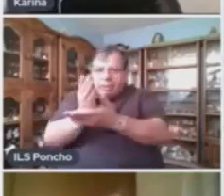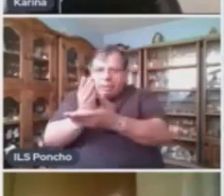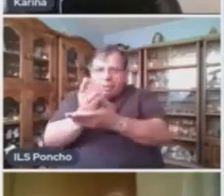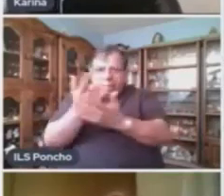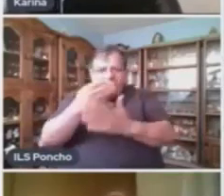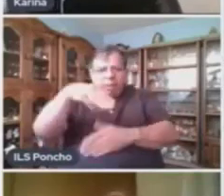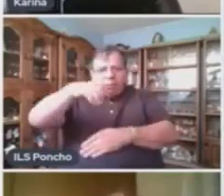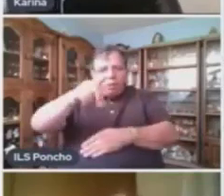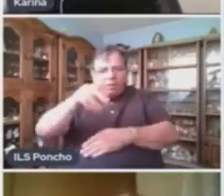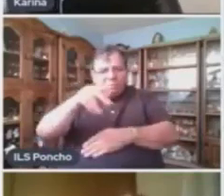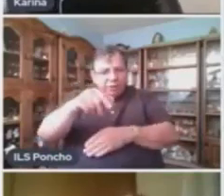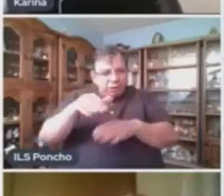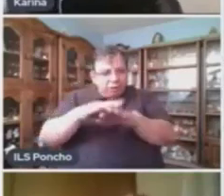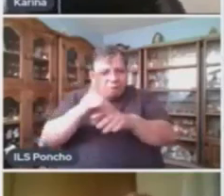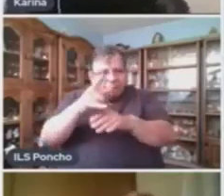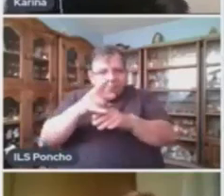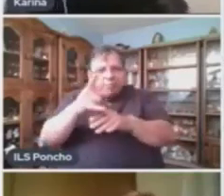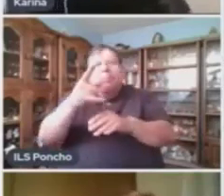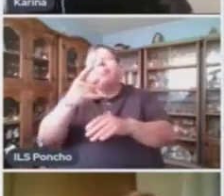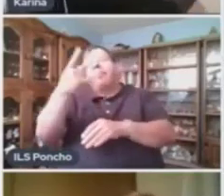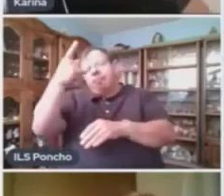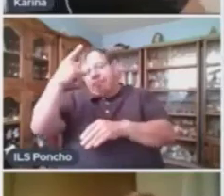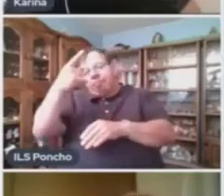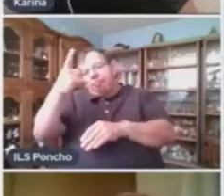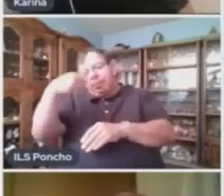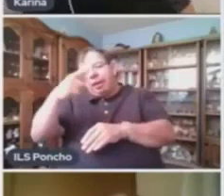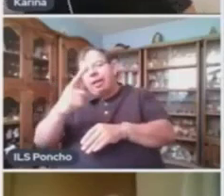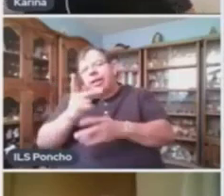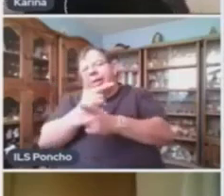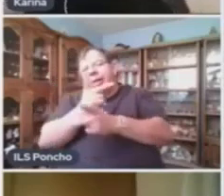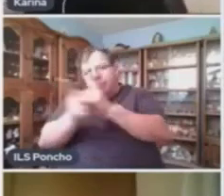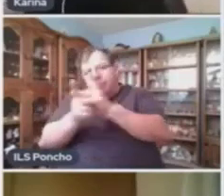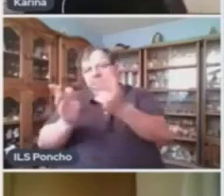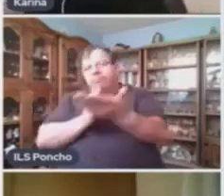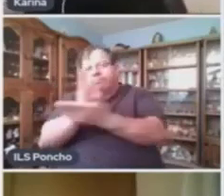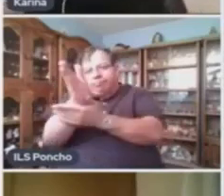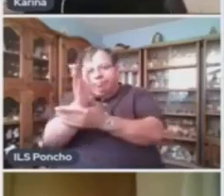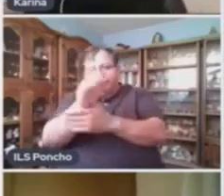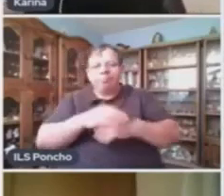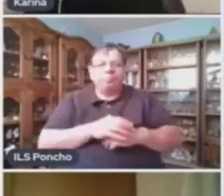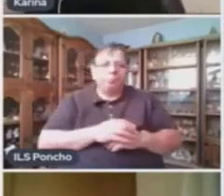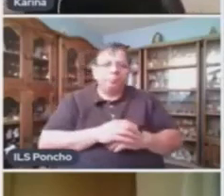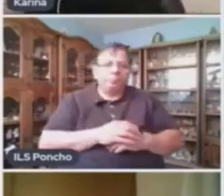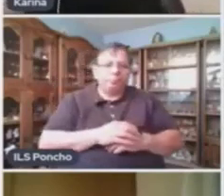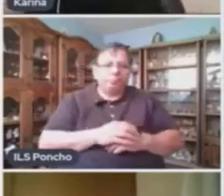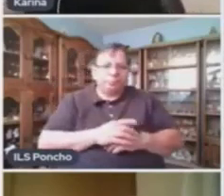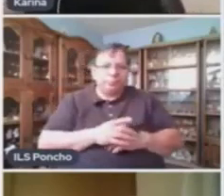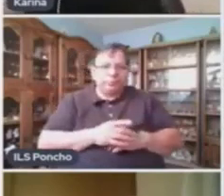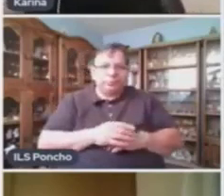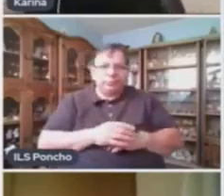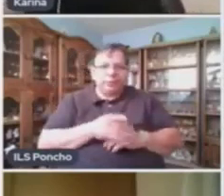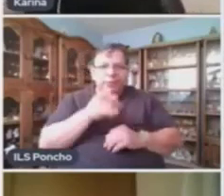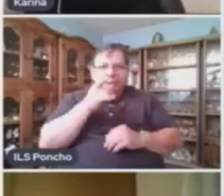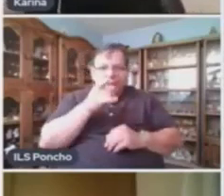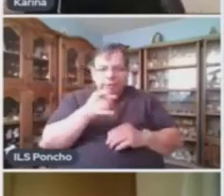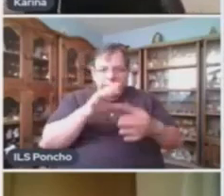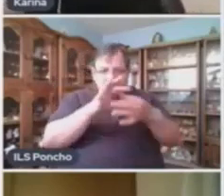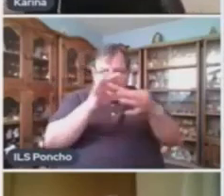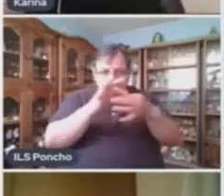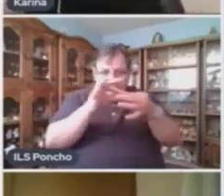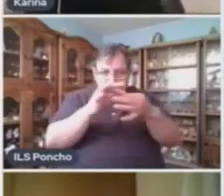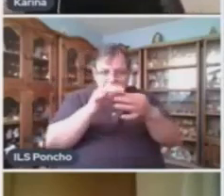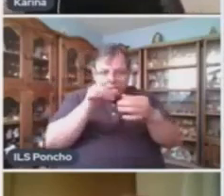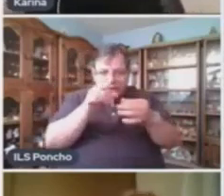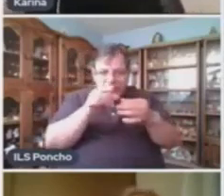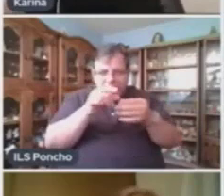Es para ingresar a la prepa Vamos a analizar Muy rápidamente Los complementos Que